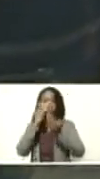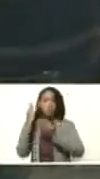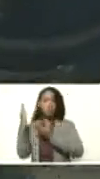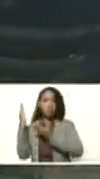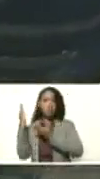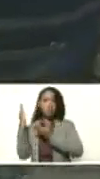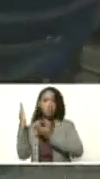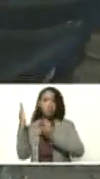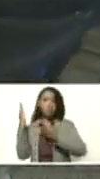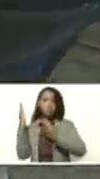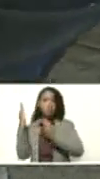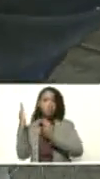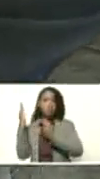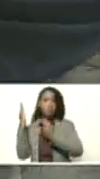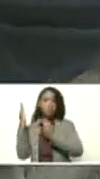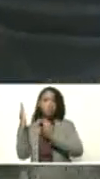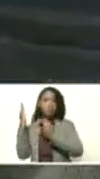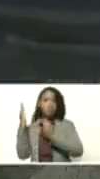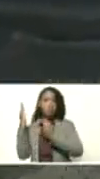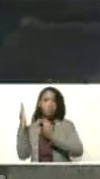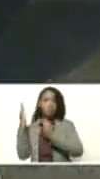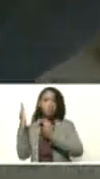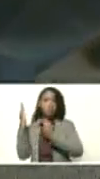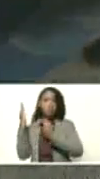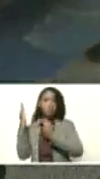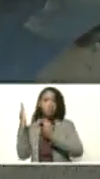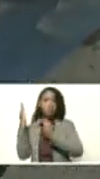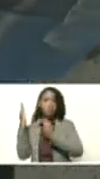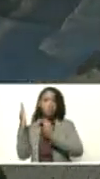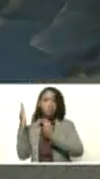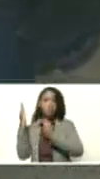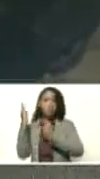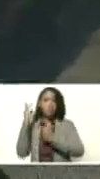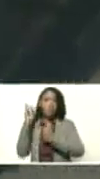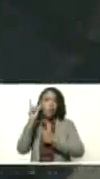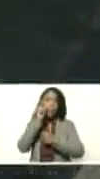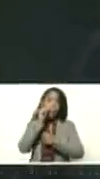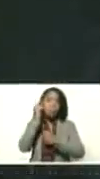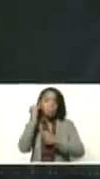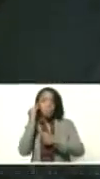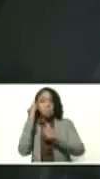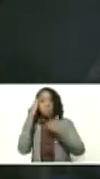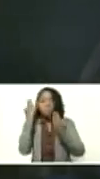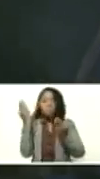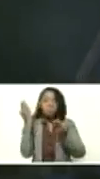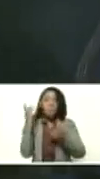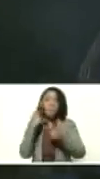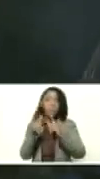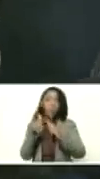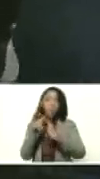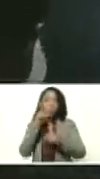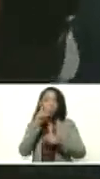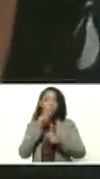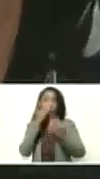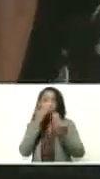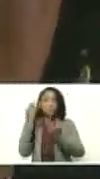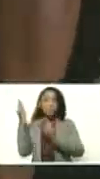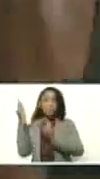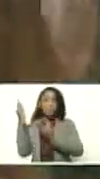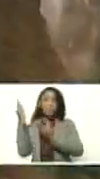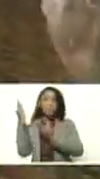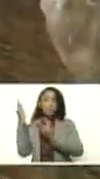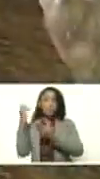está, fíjense ustedes, el cabrito. Ah, o la cabrita. Ahí está, miren. Utilizando la